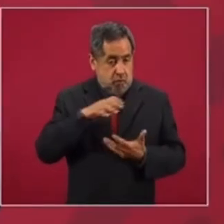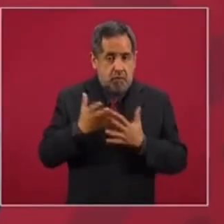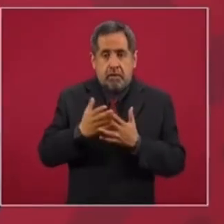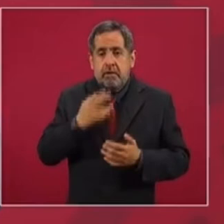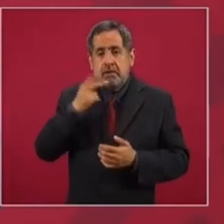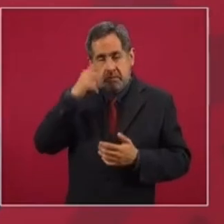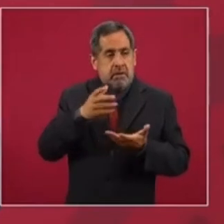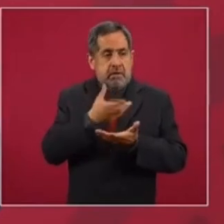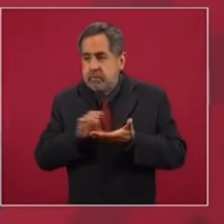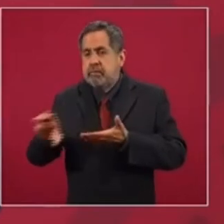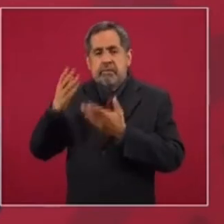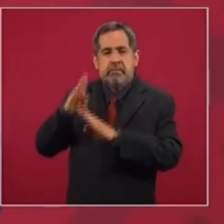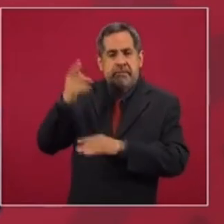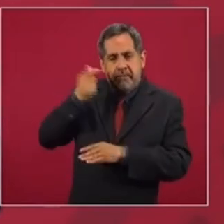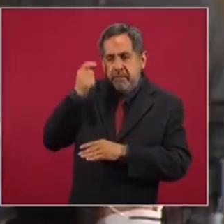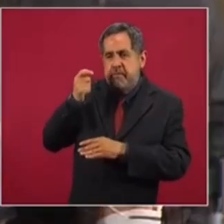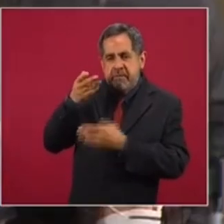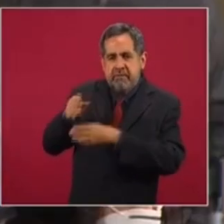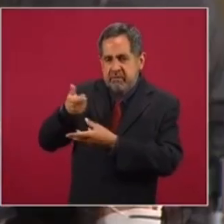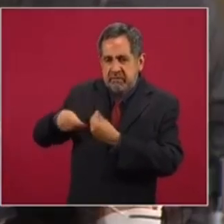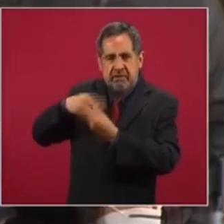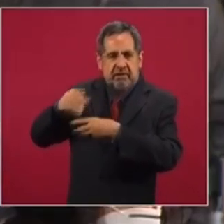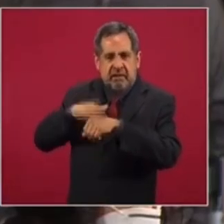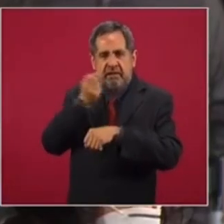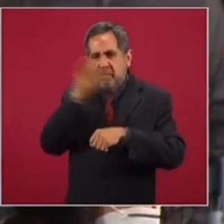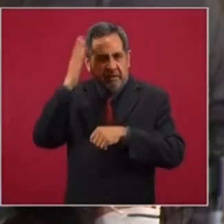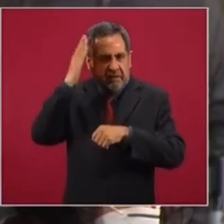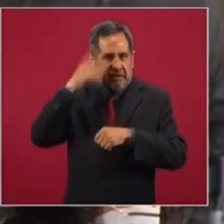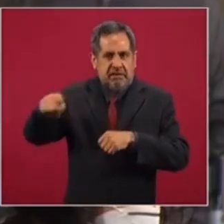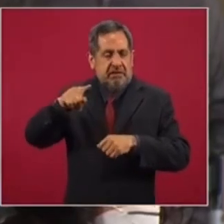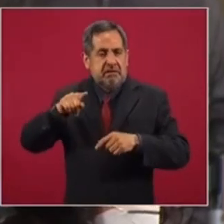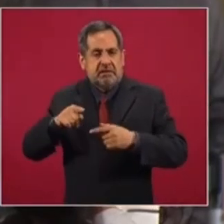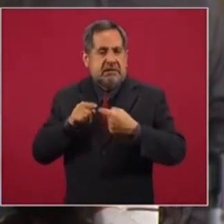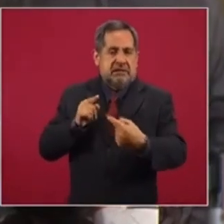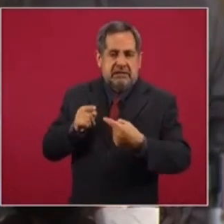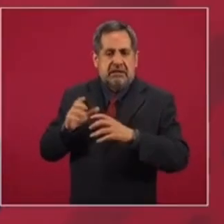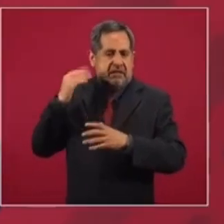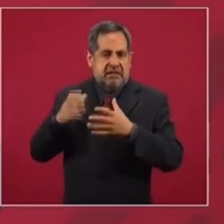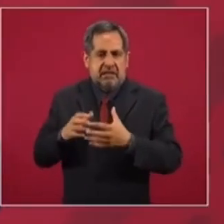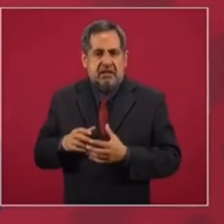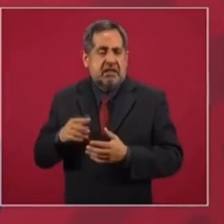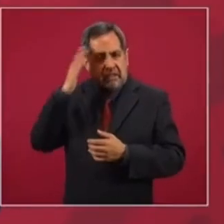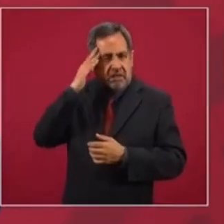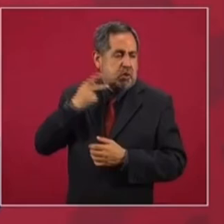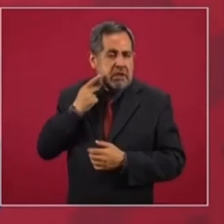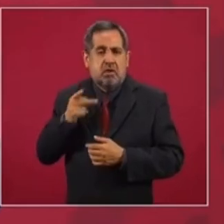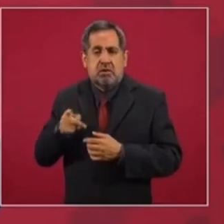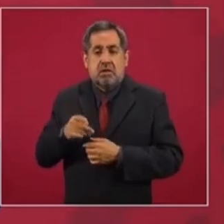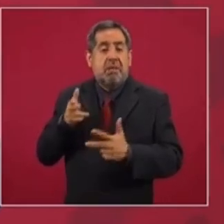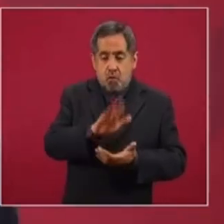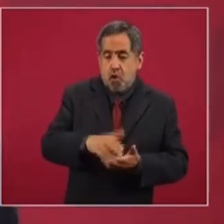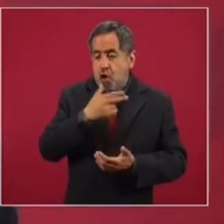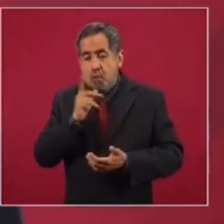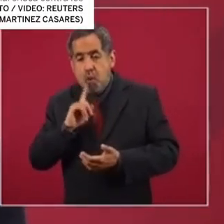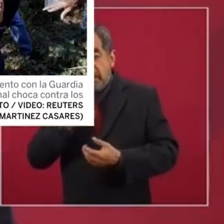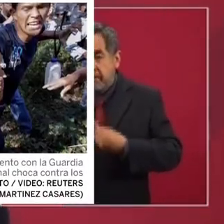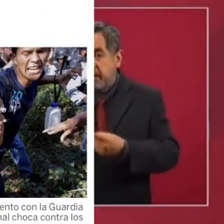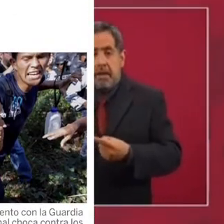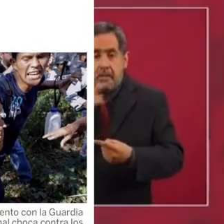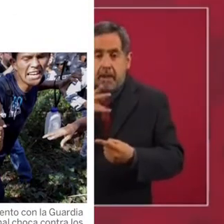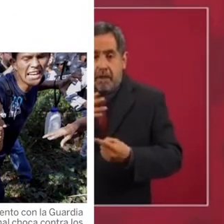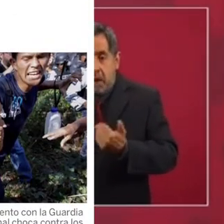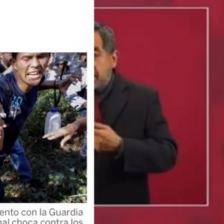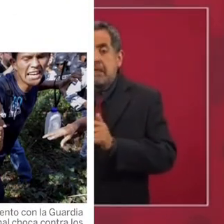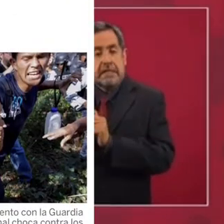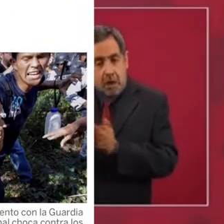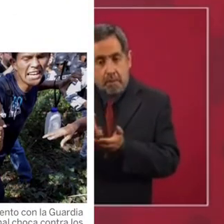para un fideicomiso, porque muchos dirigentes sociales de oposición, dirigentes políticos, fueron asesinados. La otra parte de ese